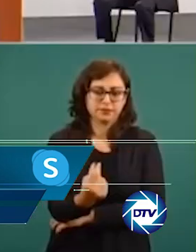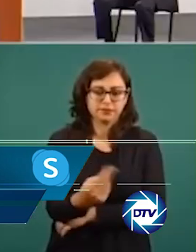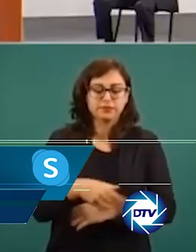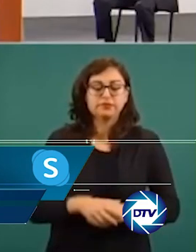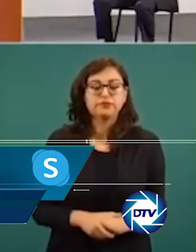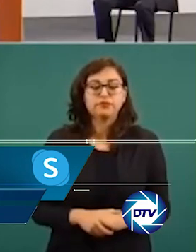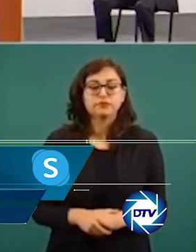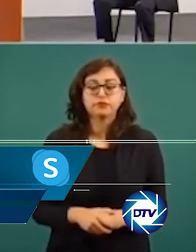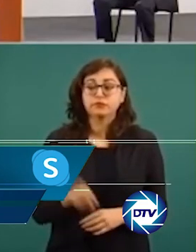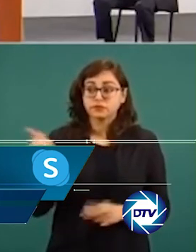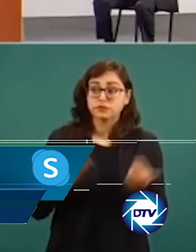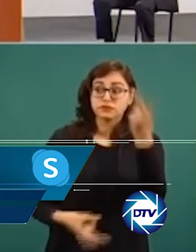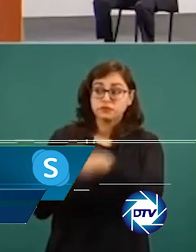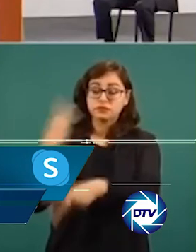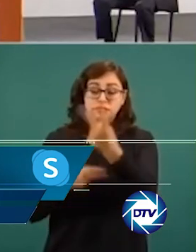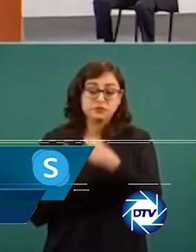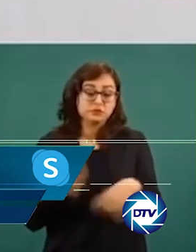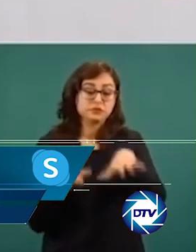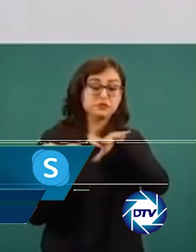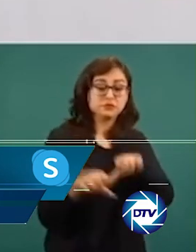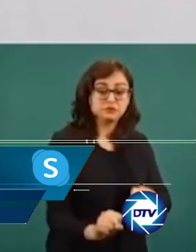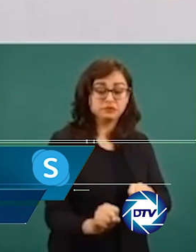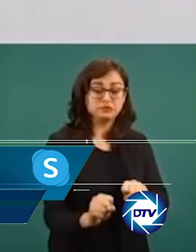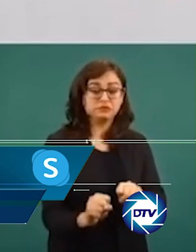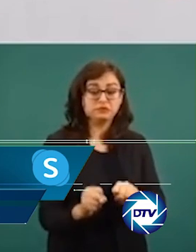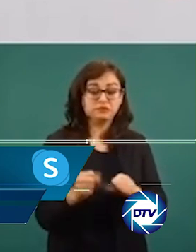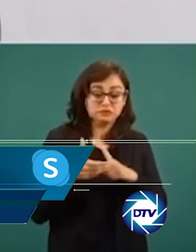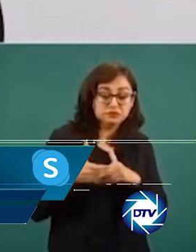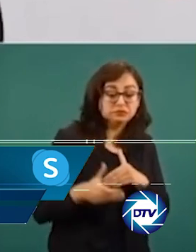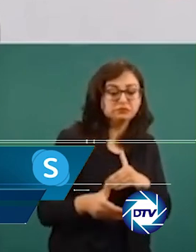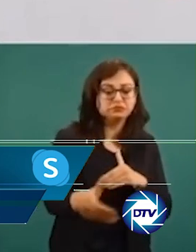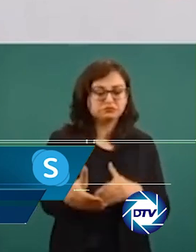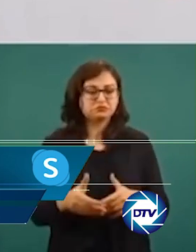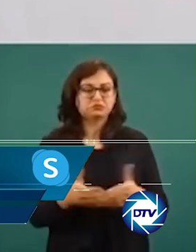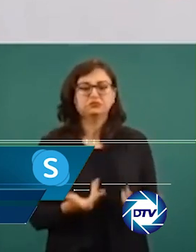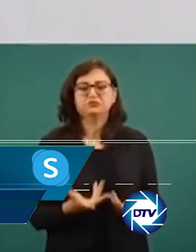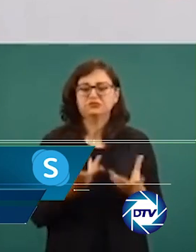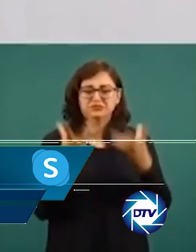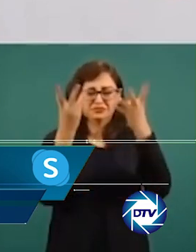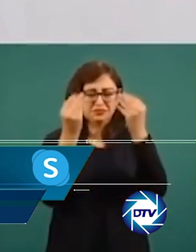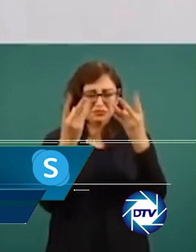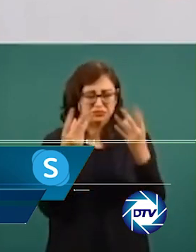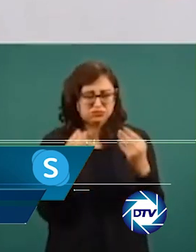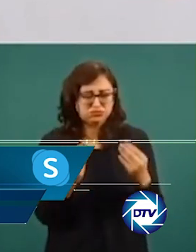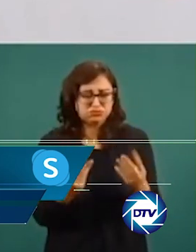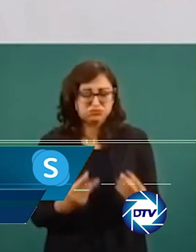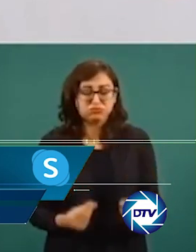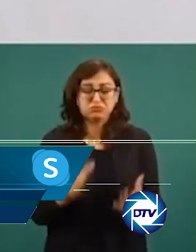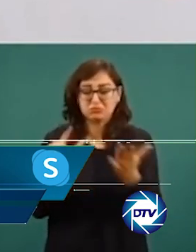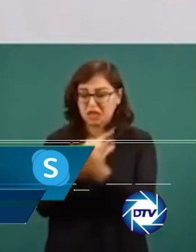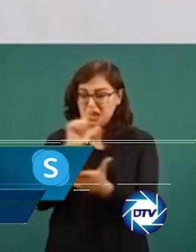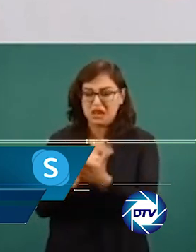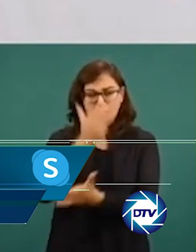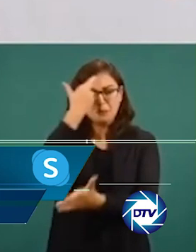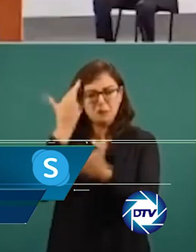desde 1970 a 1990, el gobierno federal, comandado por el PRI en